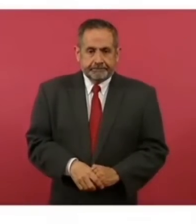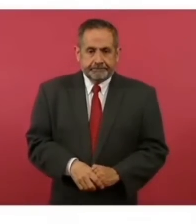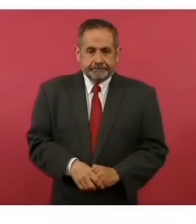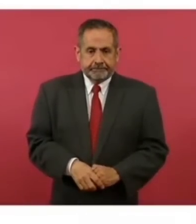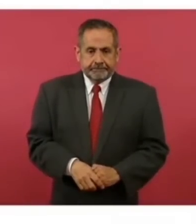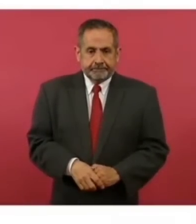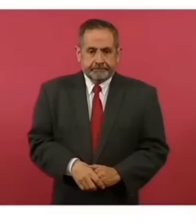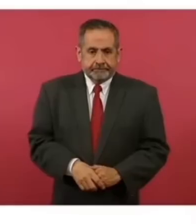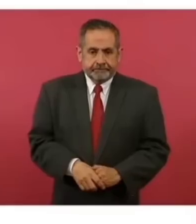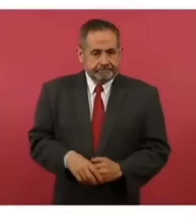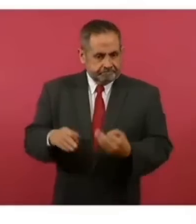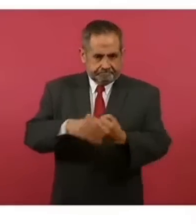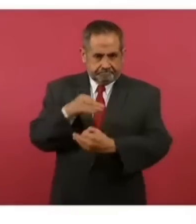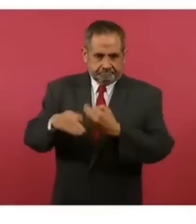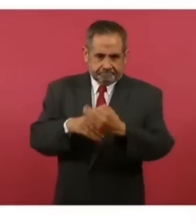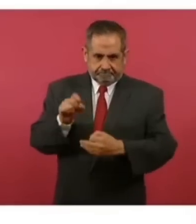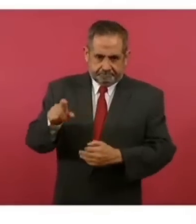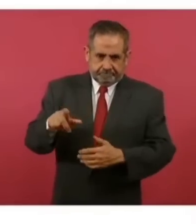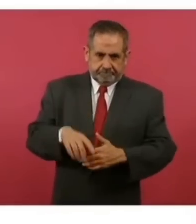todos